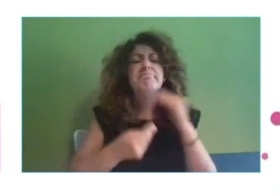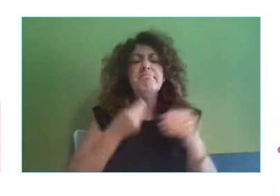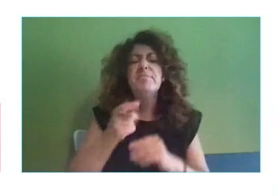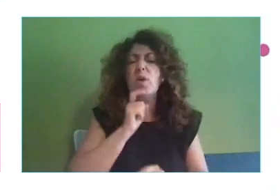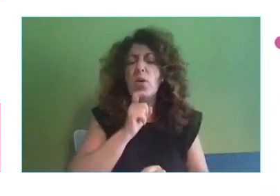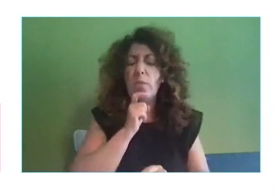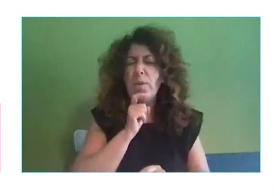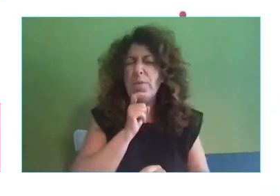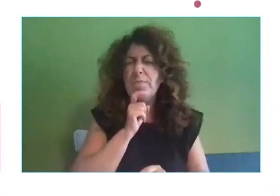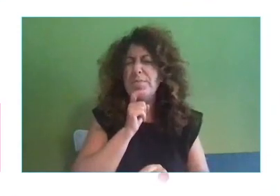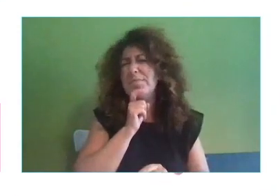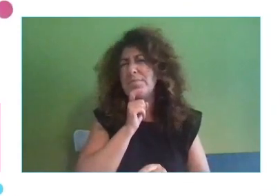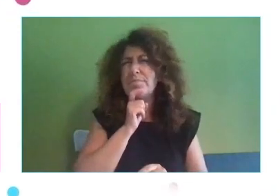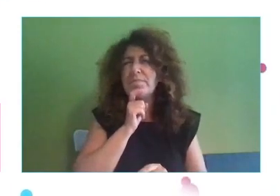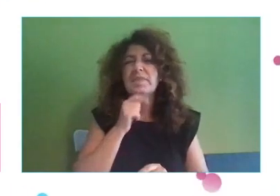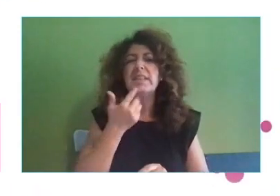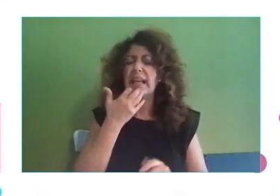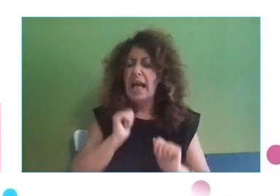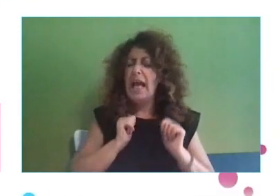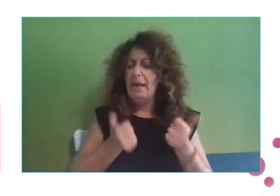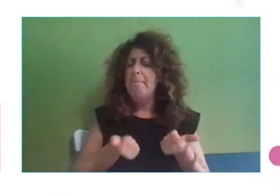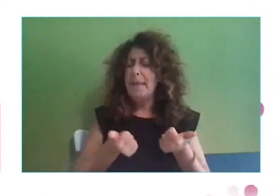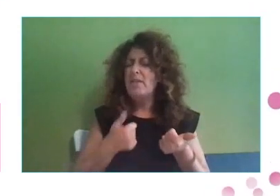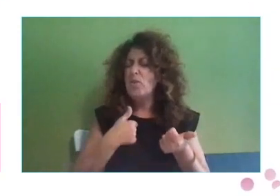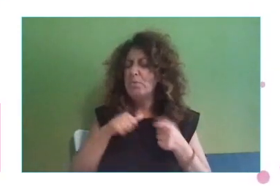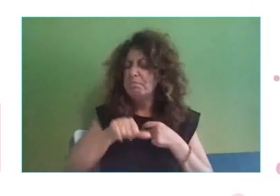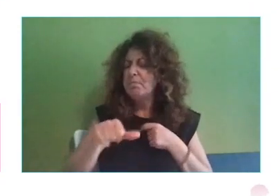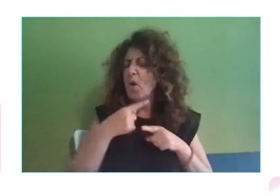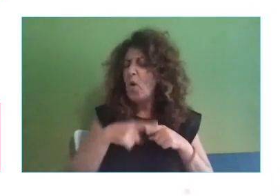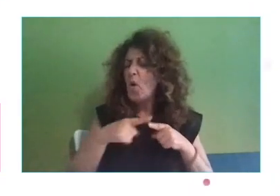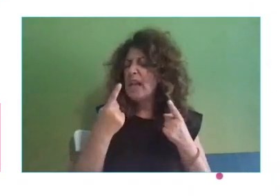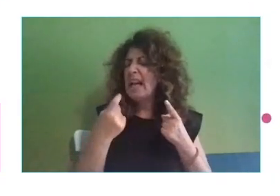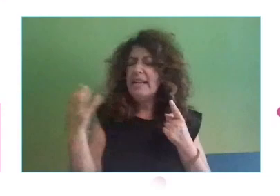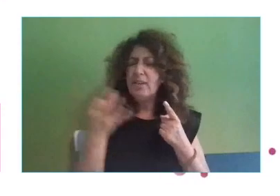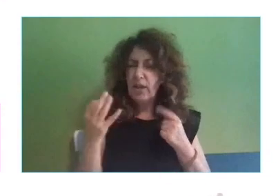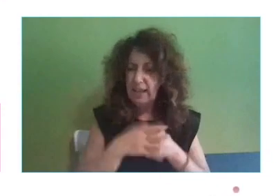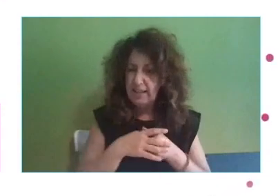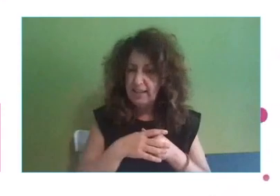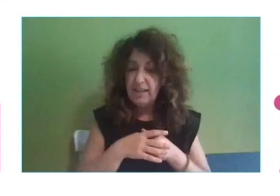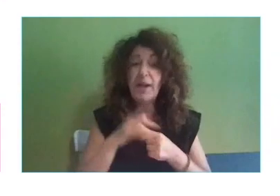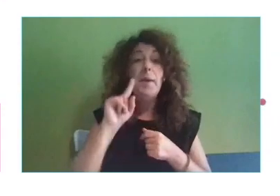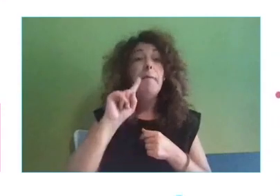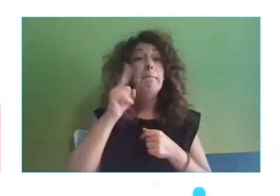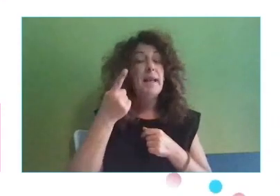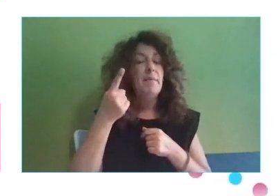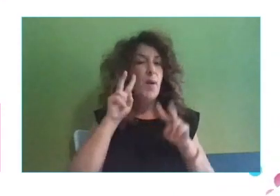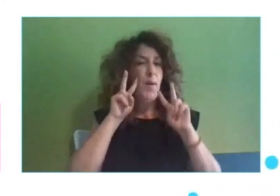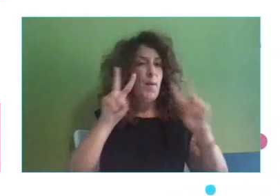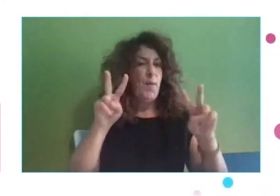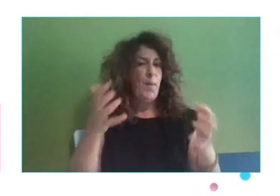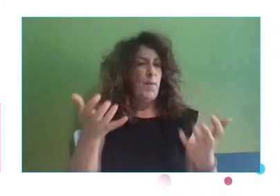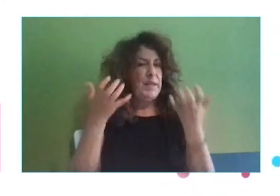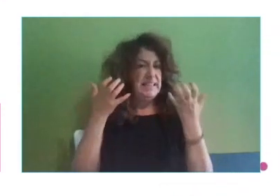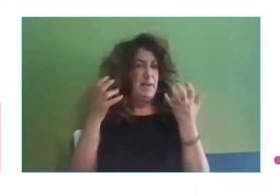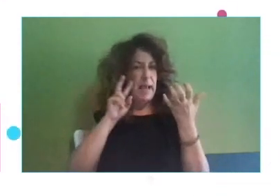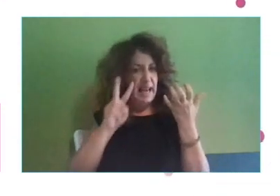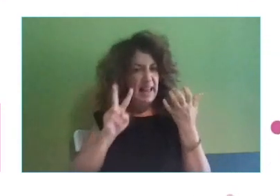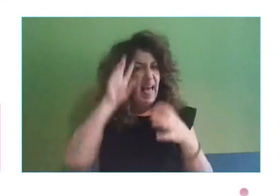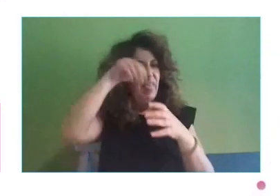empiezo, ¿y qué cosas puedo necesitar? Lo primero que necesito es tener visibilidad, que estar presente en Internet, que me conozcan,